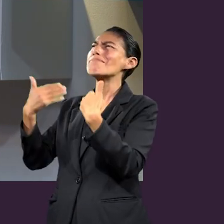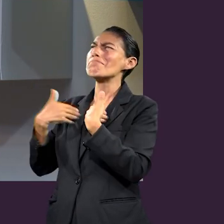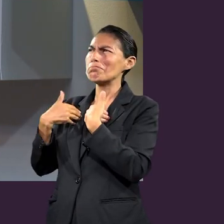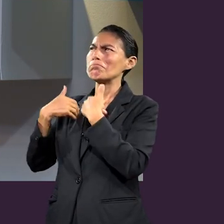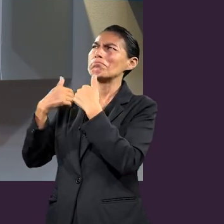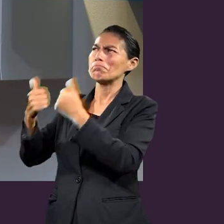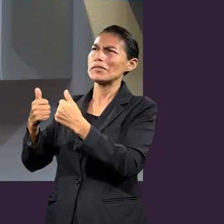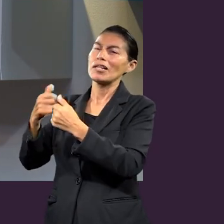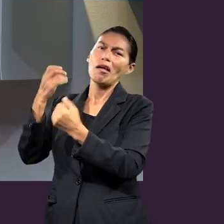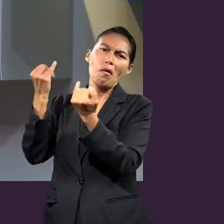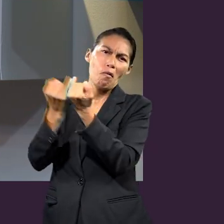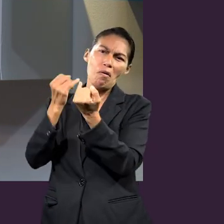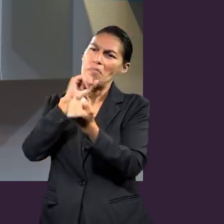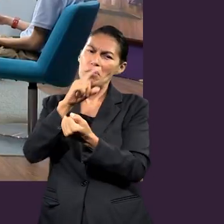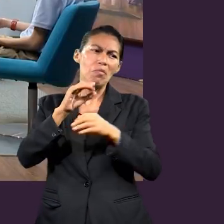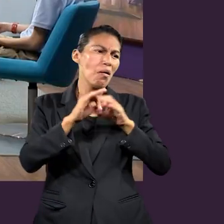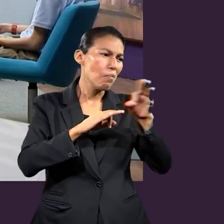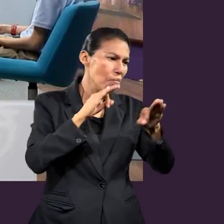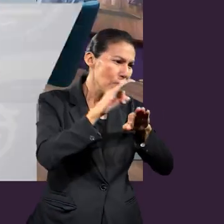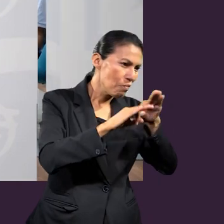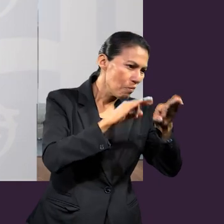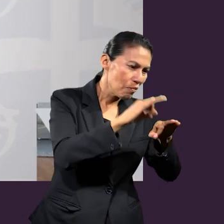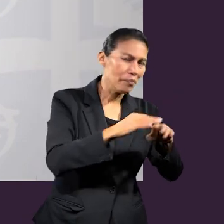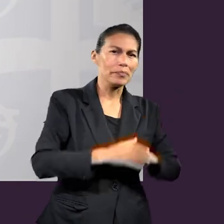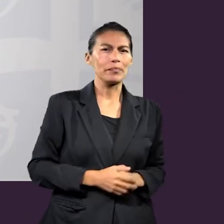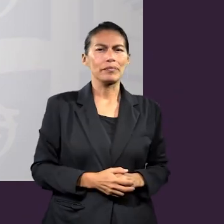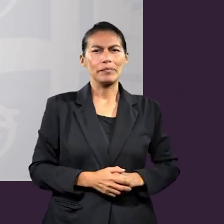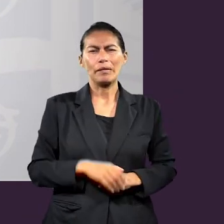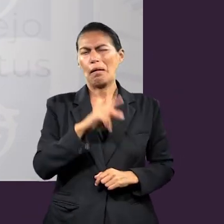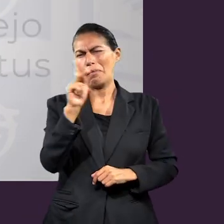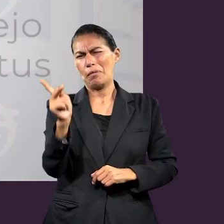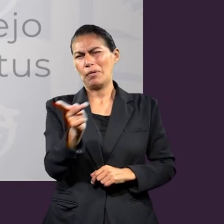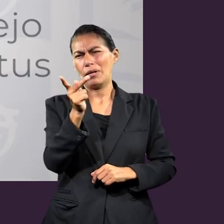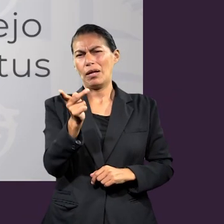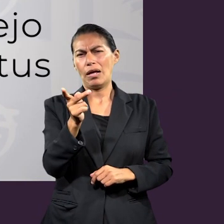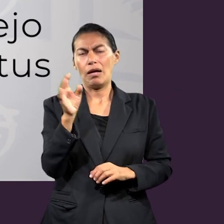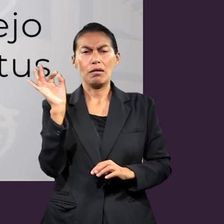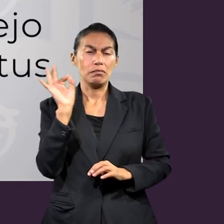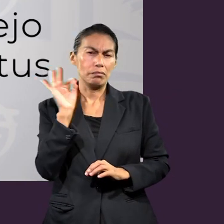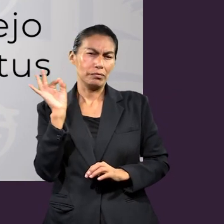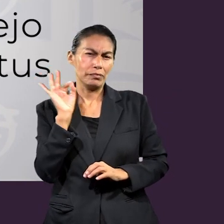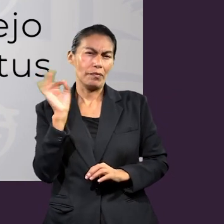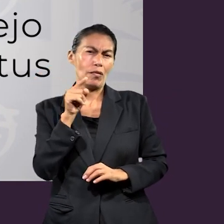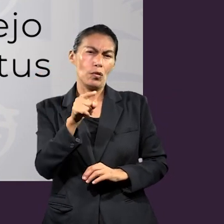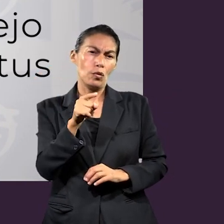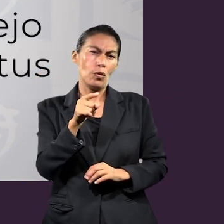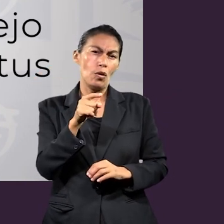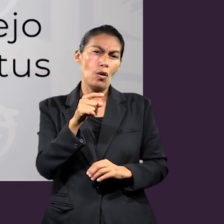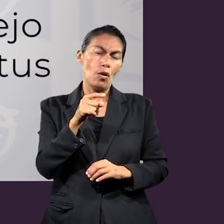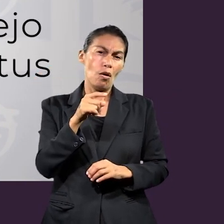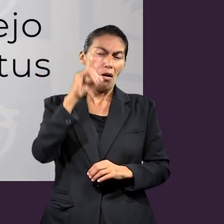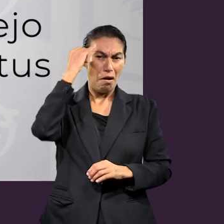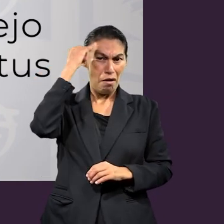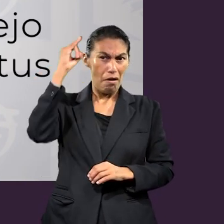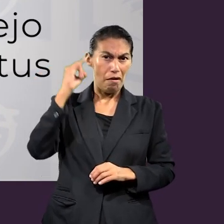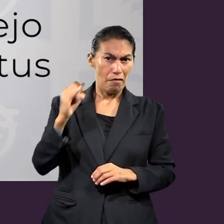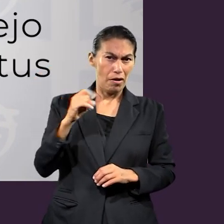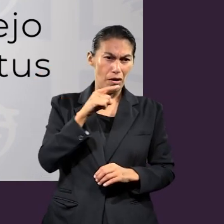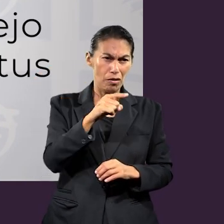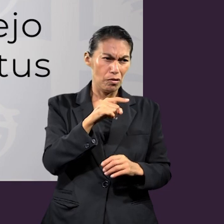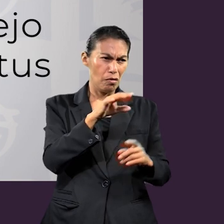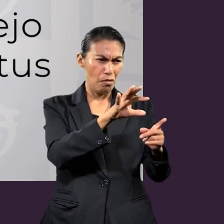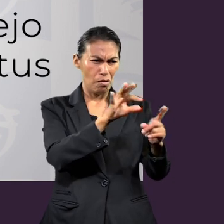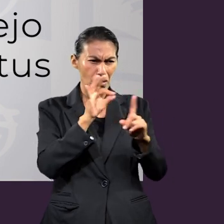mismo carácter de Jesús. Me gustaría hacerle una pregunta al experto. Supongamos que eres un amo cristiano que está